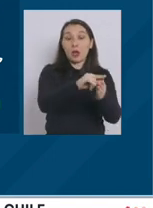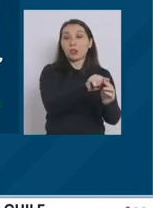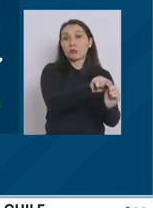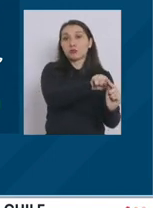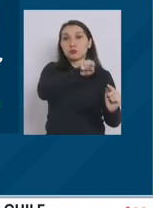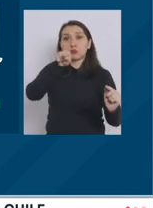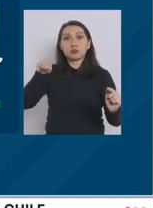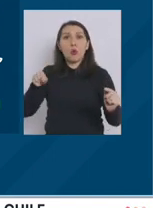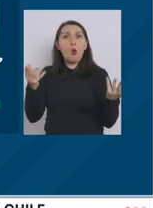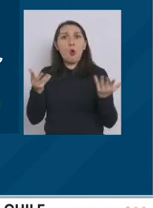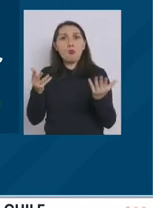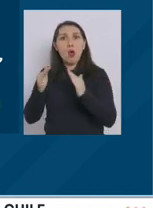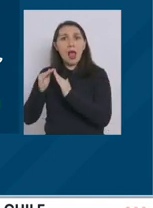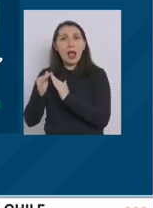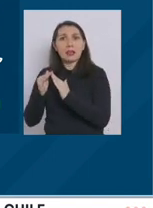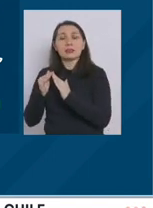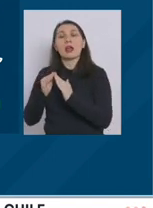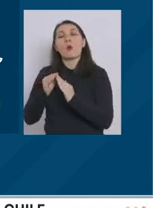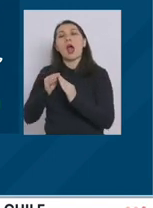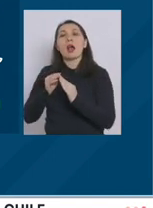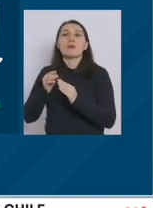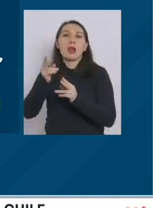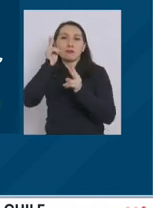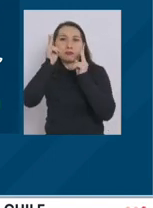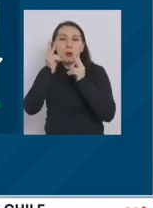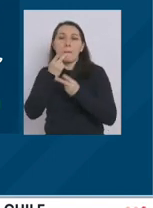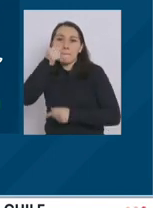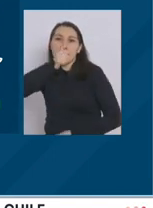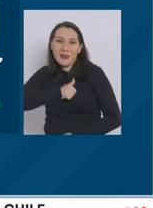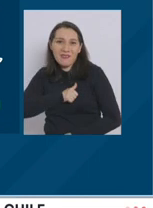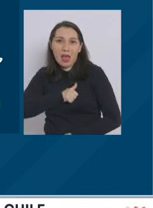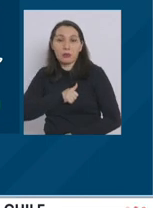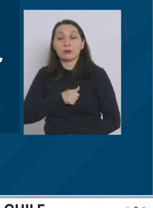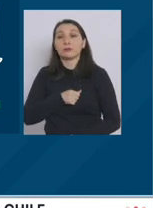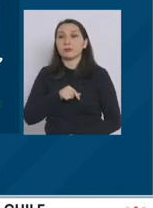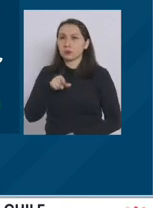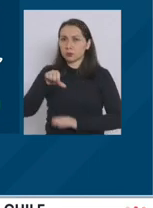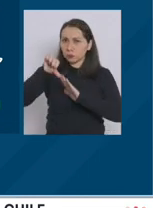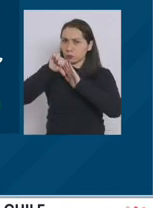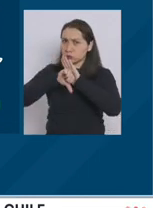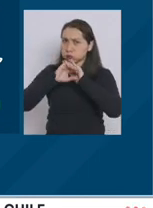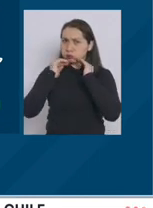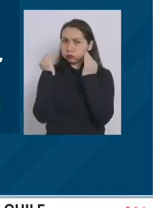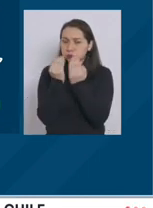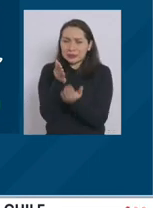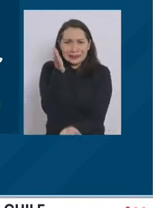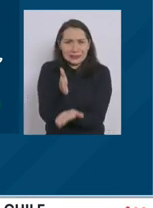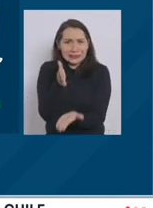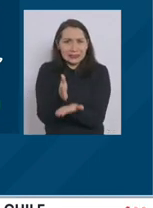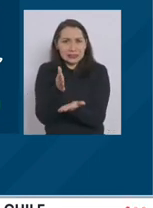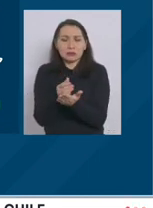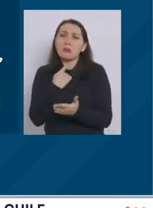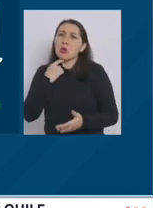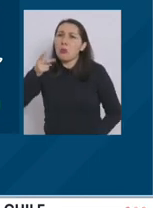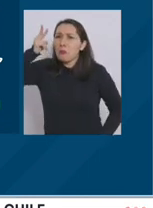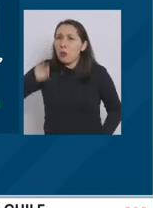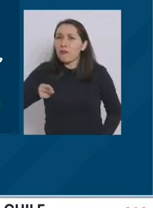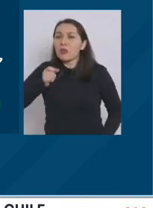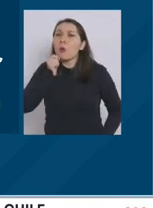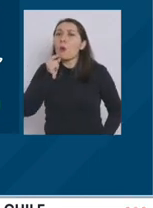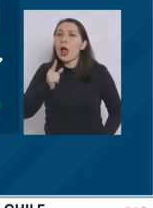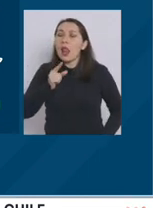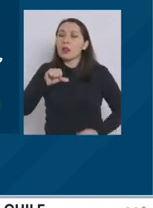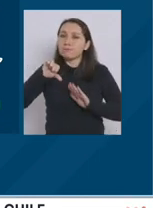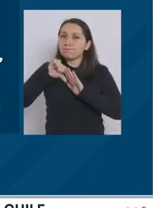transporte privado. Durante el aislamiento, nosotros decimos que es muy estricto porque hay restricciones y son las mismas